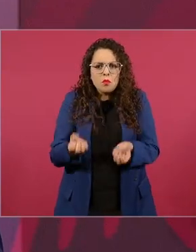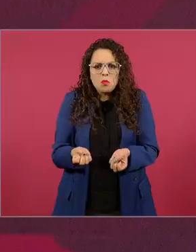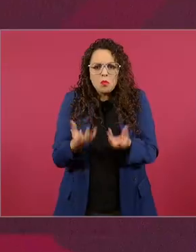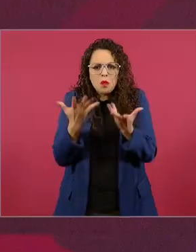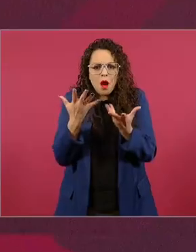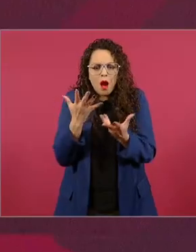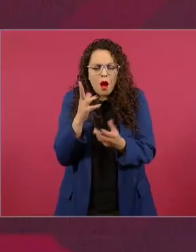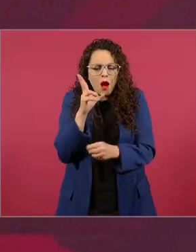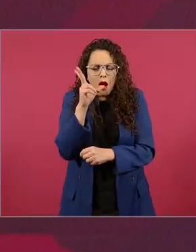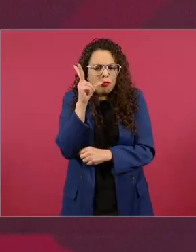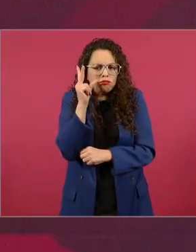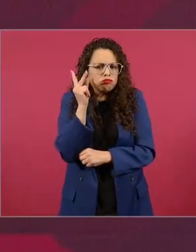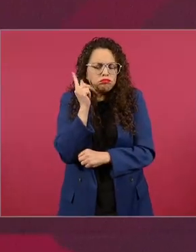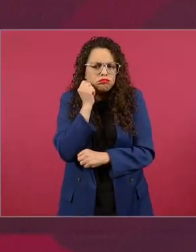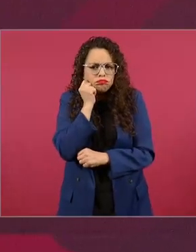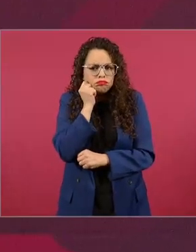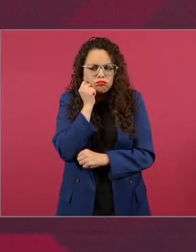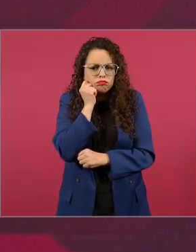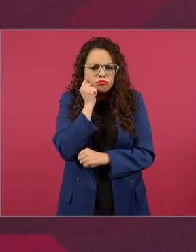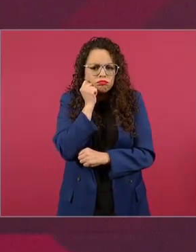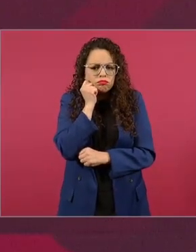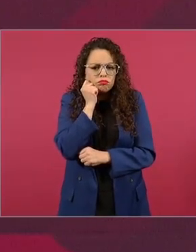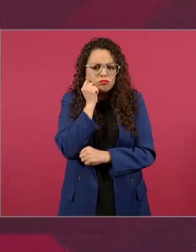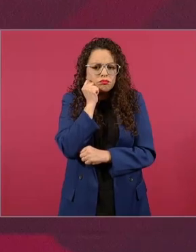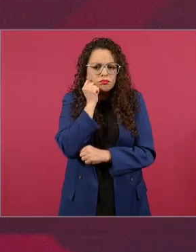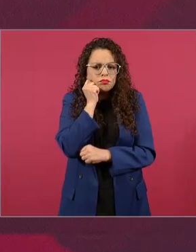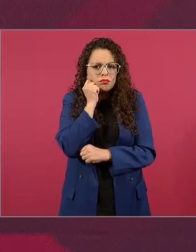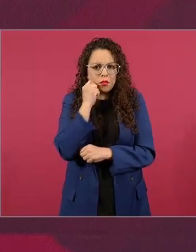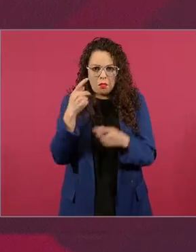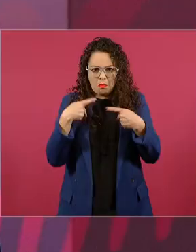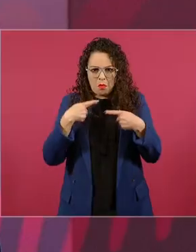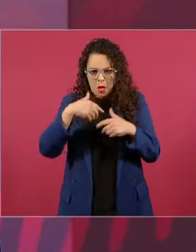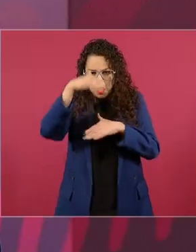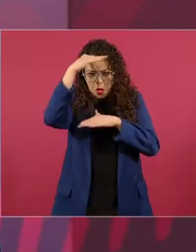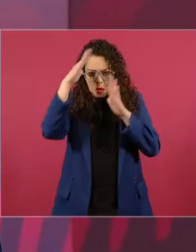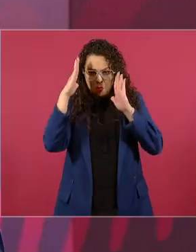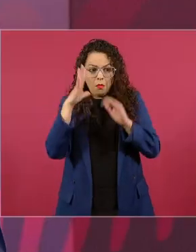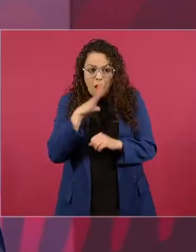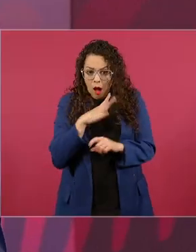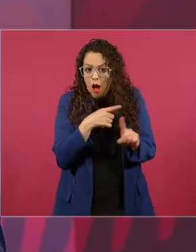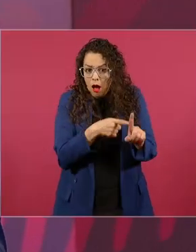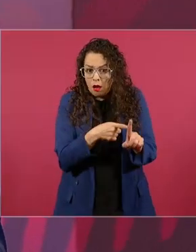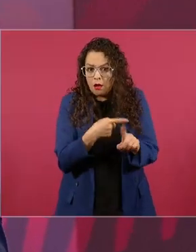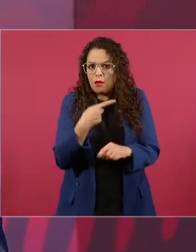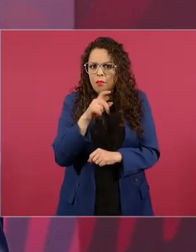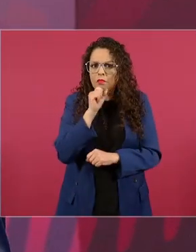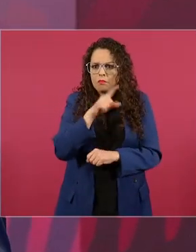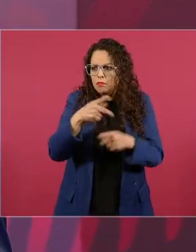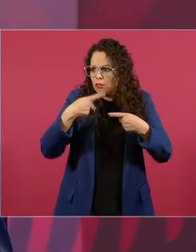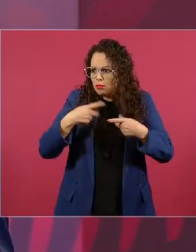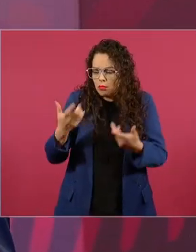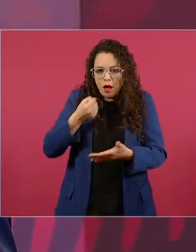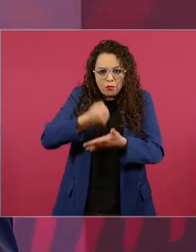hay personas conservadoras pero también hay gente progresista